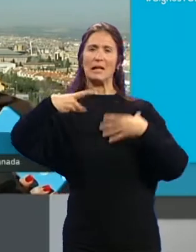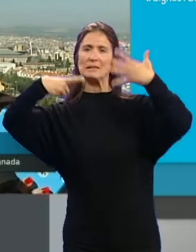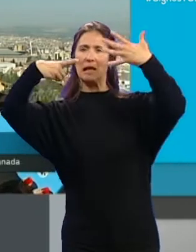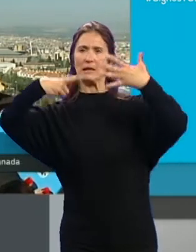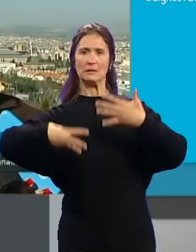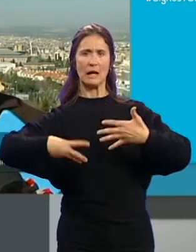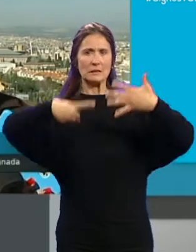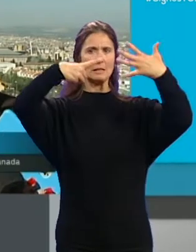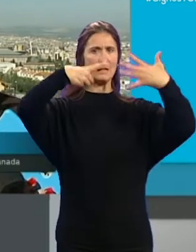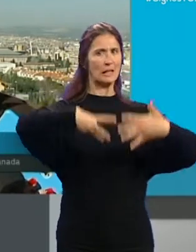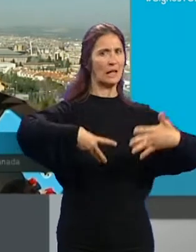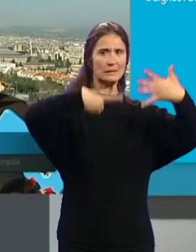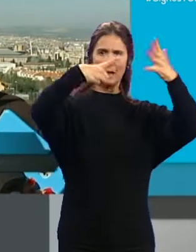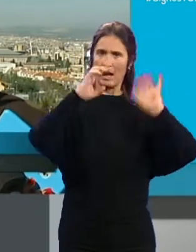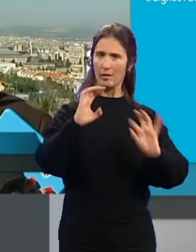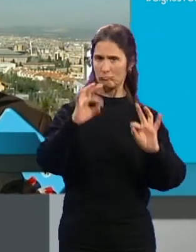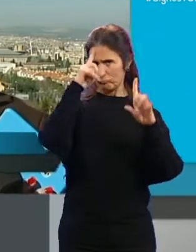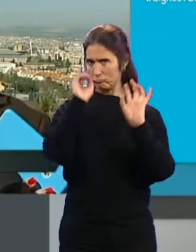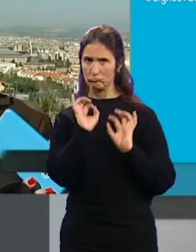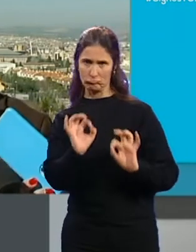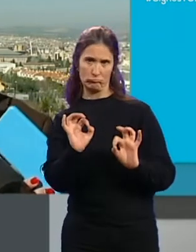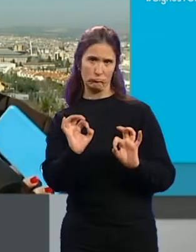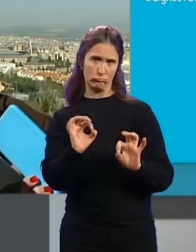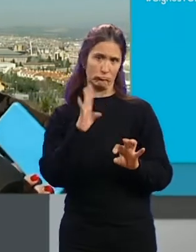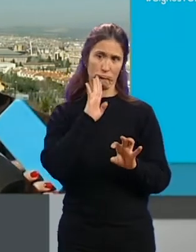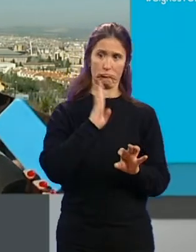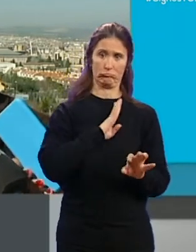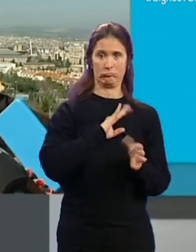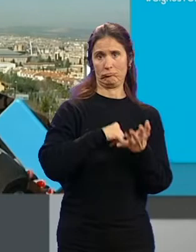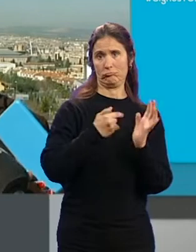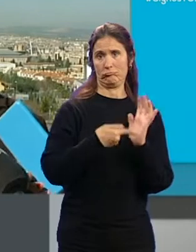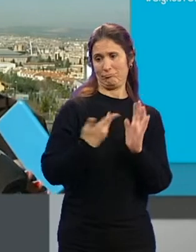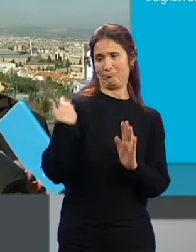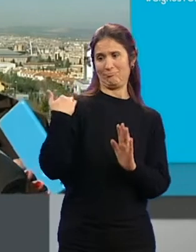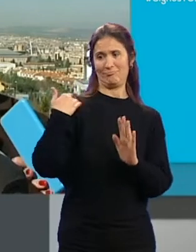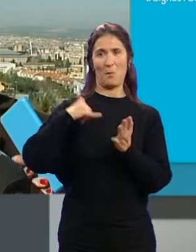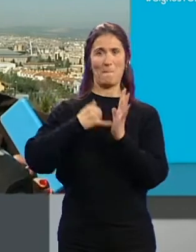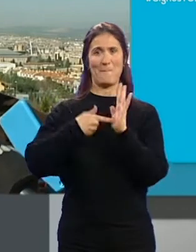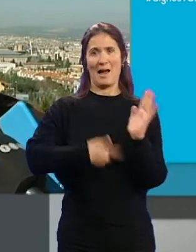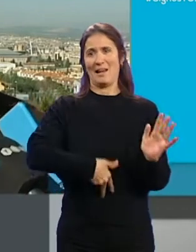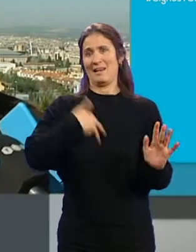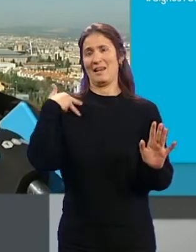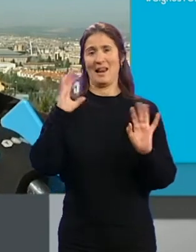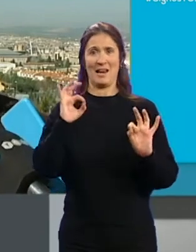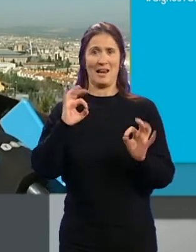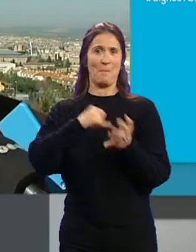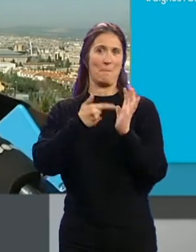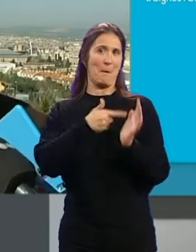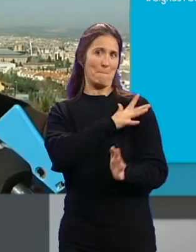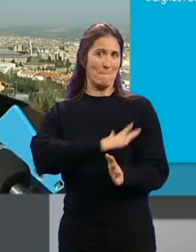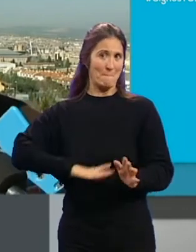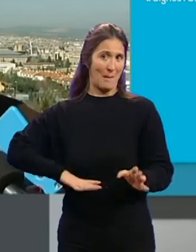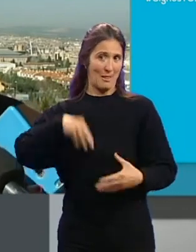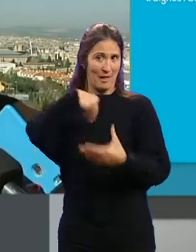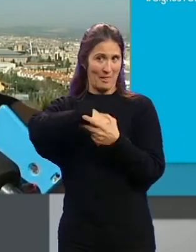...con una densidad media muy razonable... ...que es el de los últimos planes generales... ...el último plan general, perdón, y planes parciales... ...estando